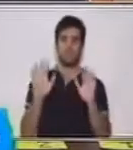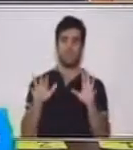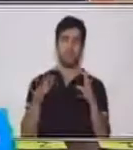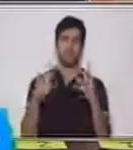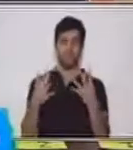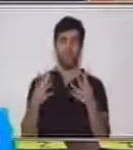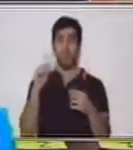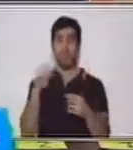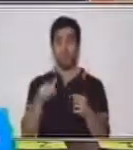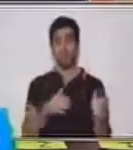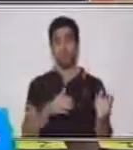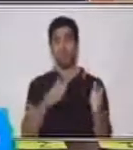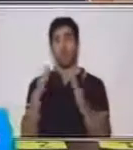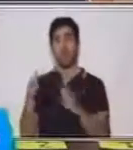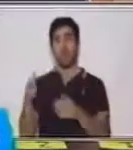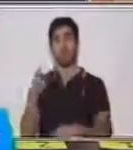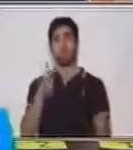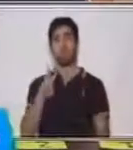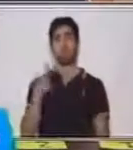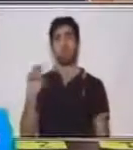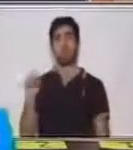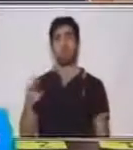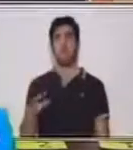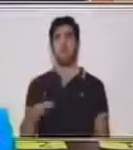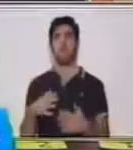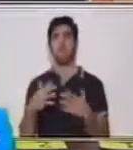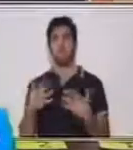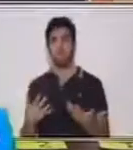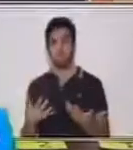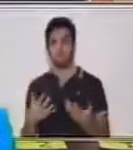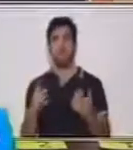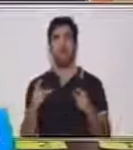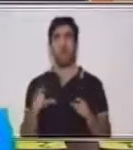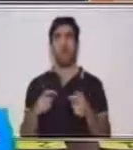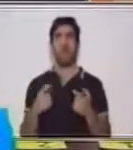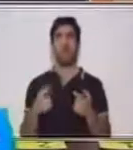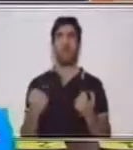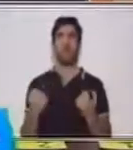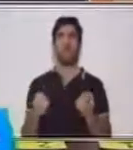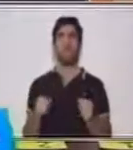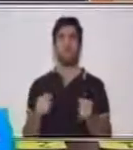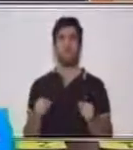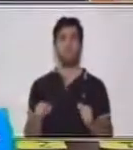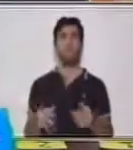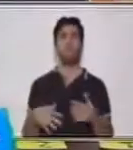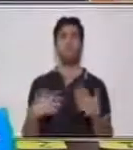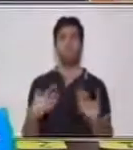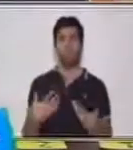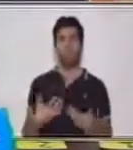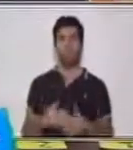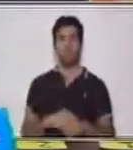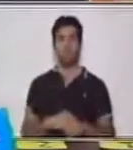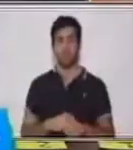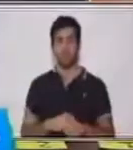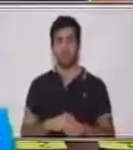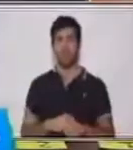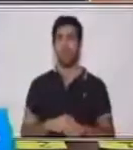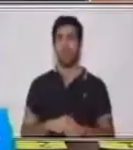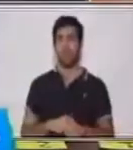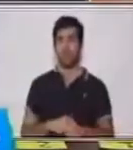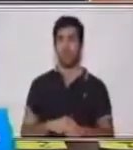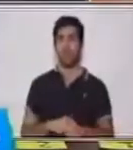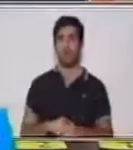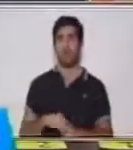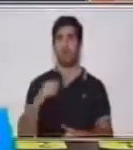Ahora hemos llegado al número más importante. ¿Cuál es? Muy bien, es el número veinte. Para el